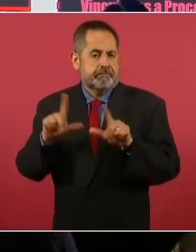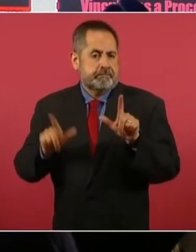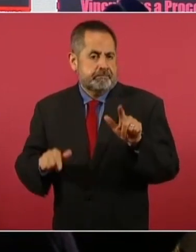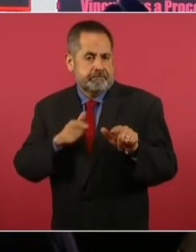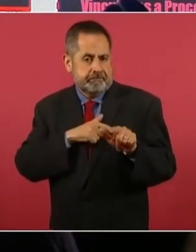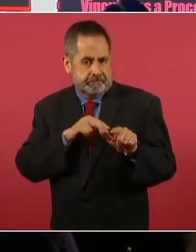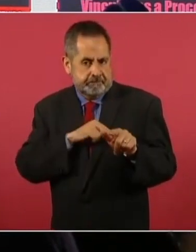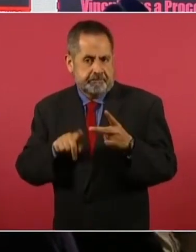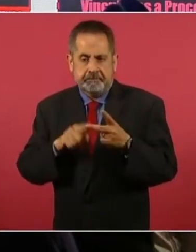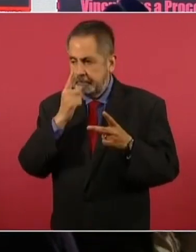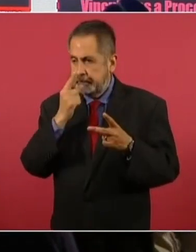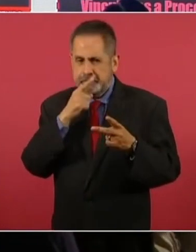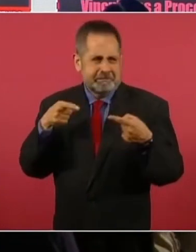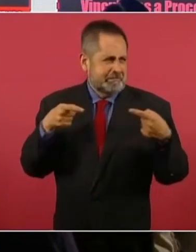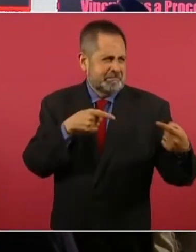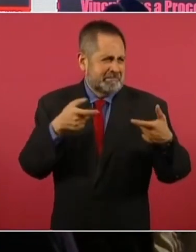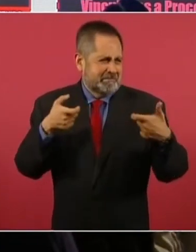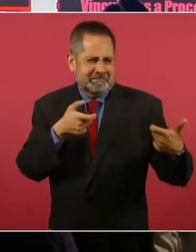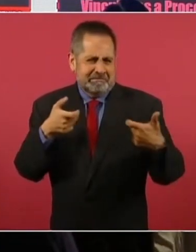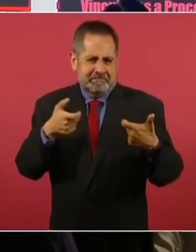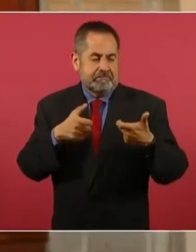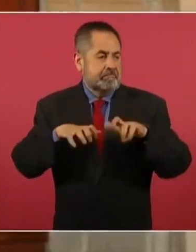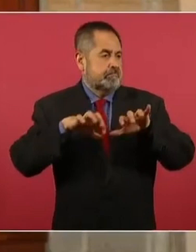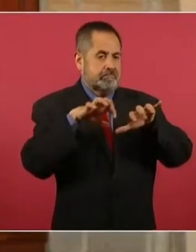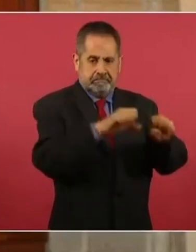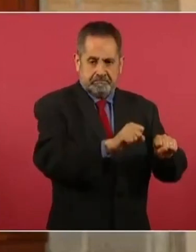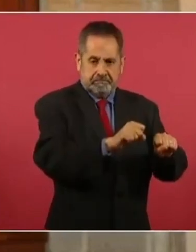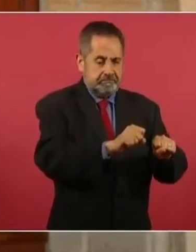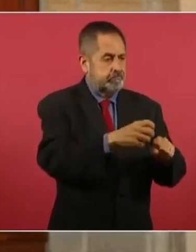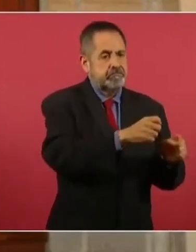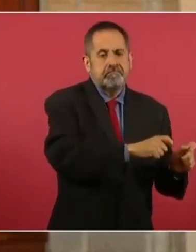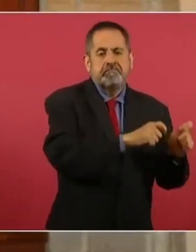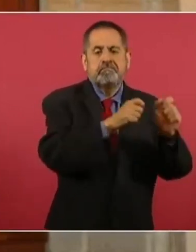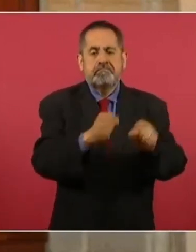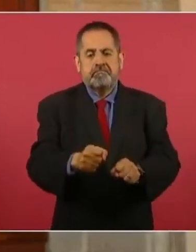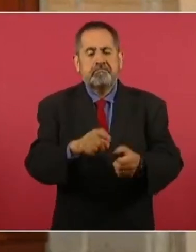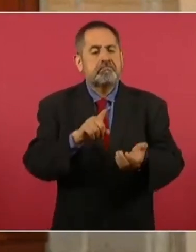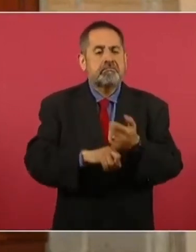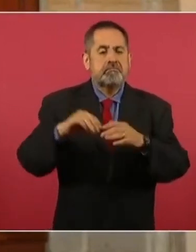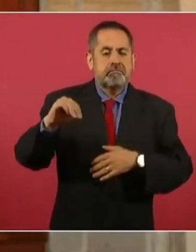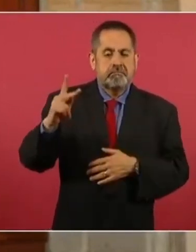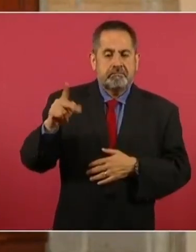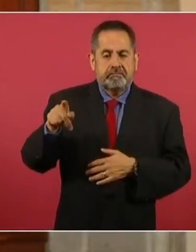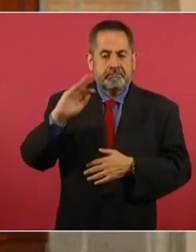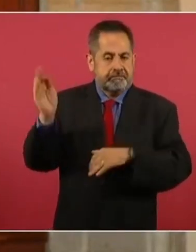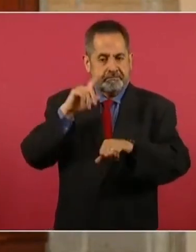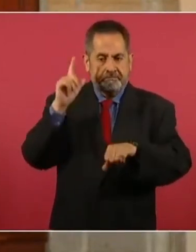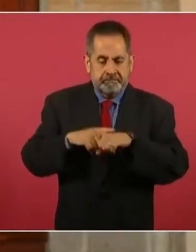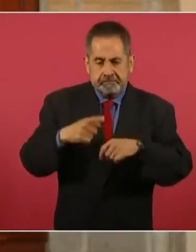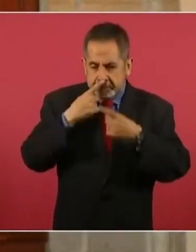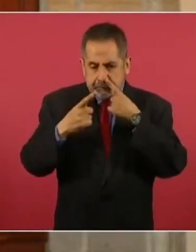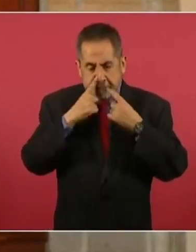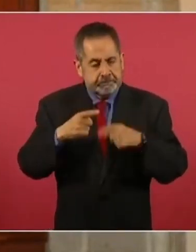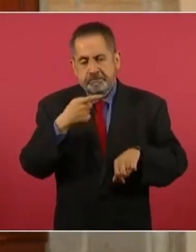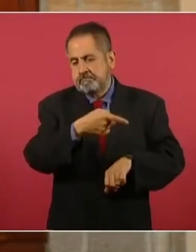quienes repelieron una agresión, los detuvieron, los pusieron a disposición del Ministerio Público Federal, se les